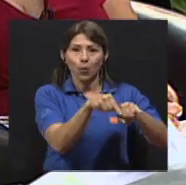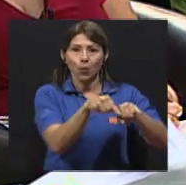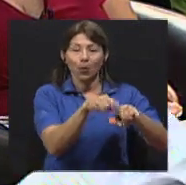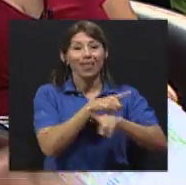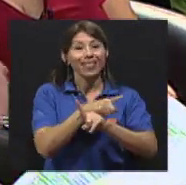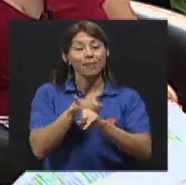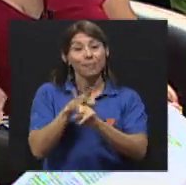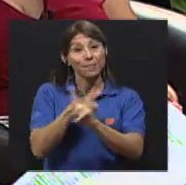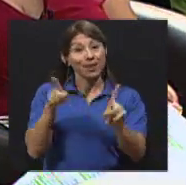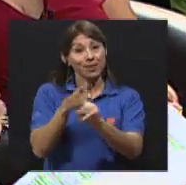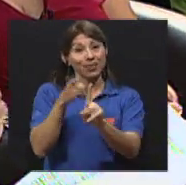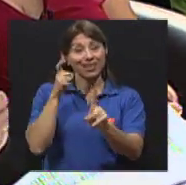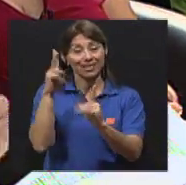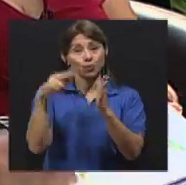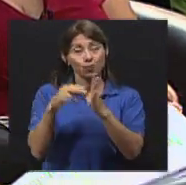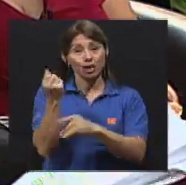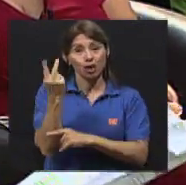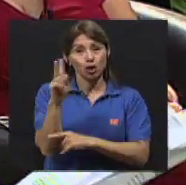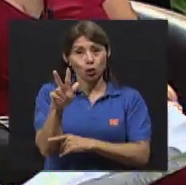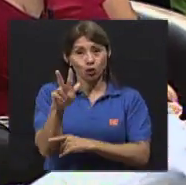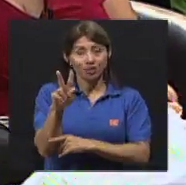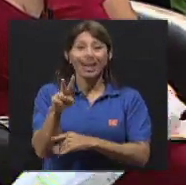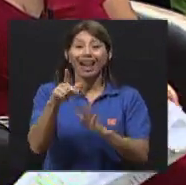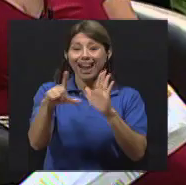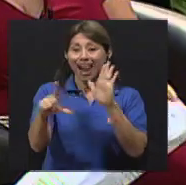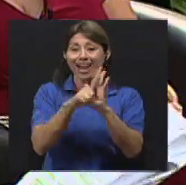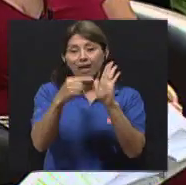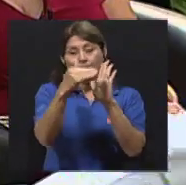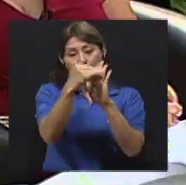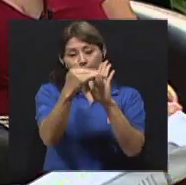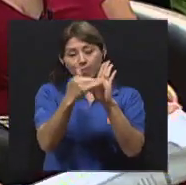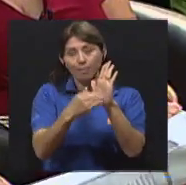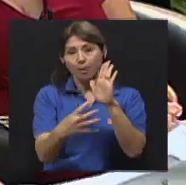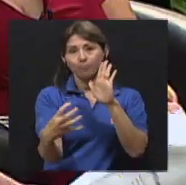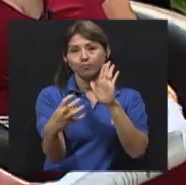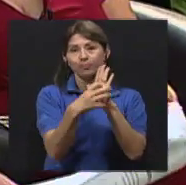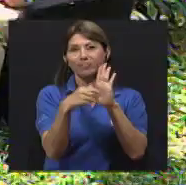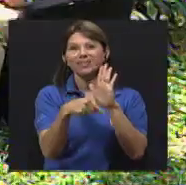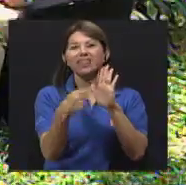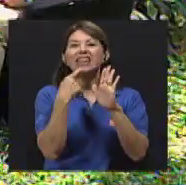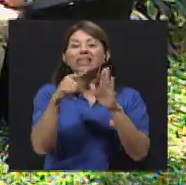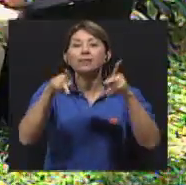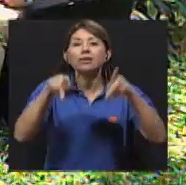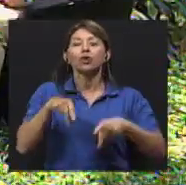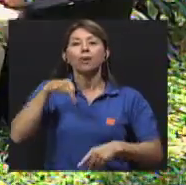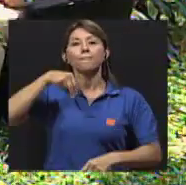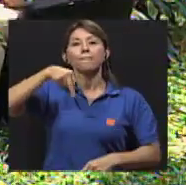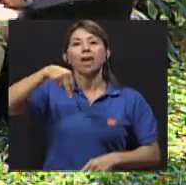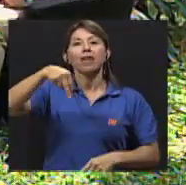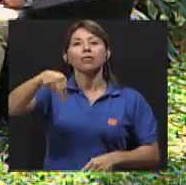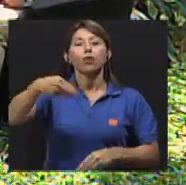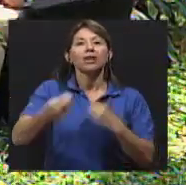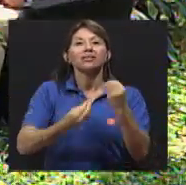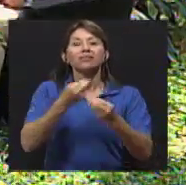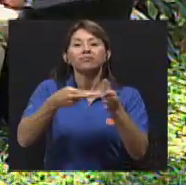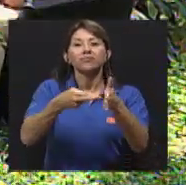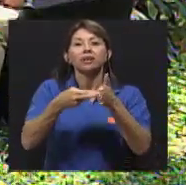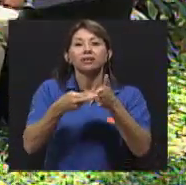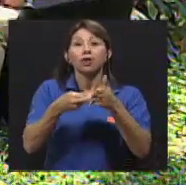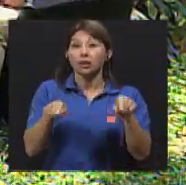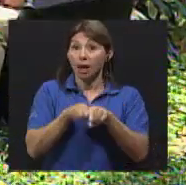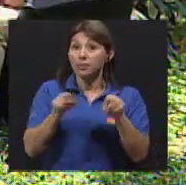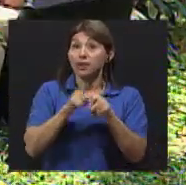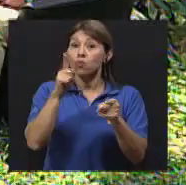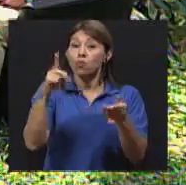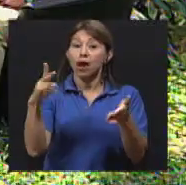hay un capítulo especial para los peatones, sobre todas las normas que deben seguir los peatones y de hecho hay hasta una multa de 22 mil